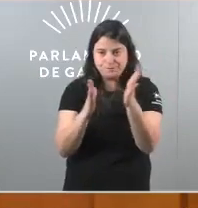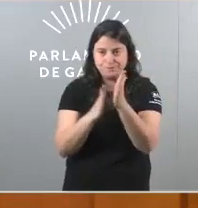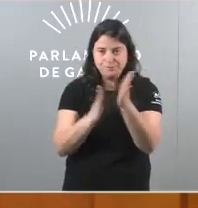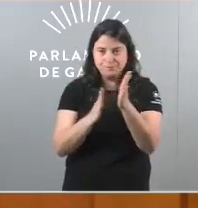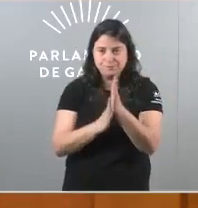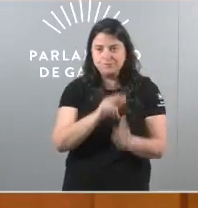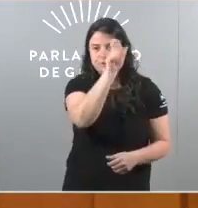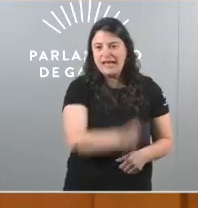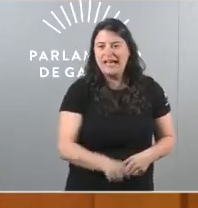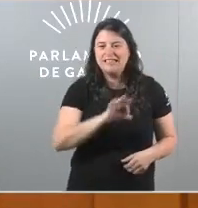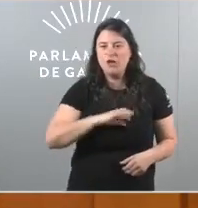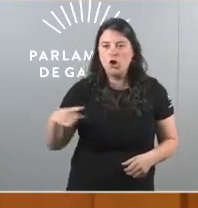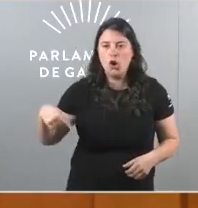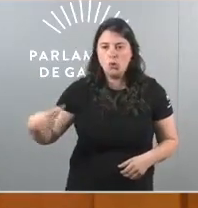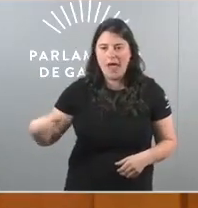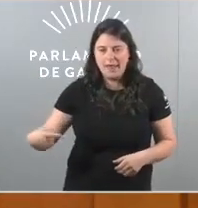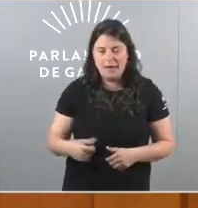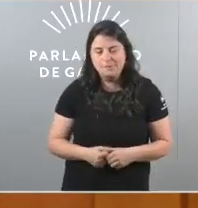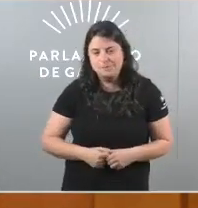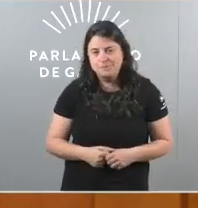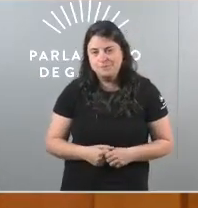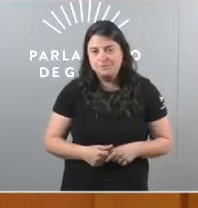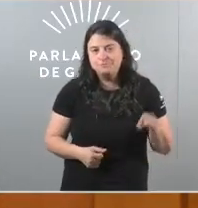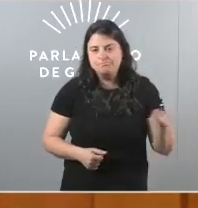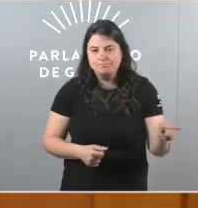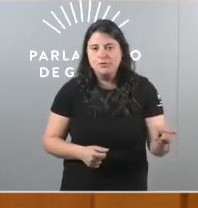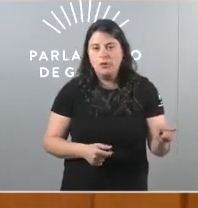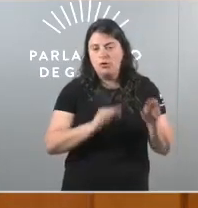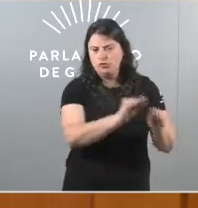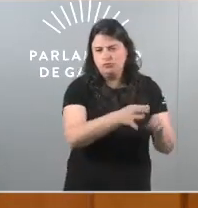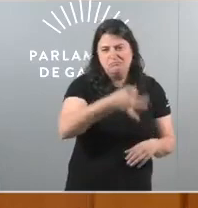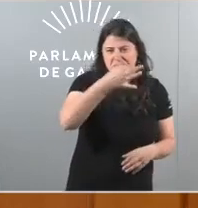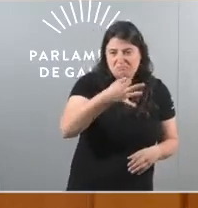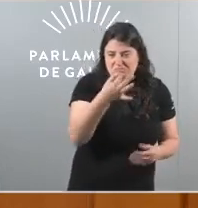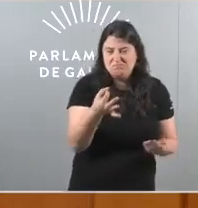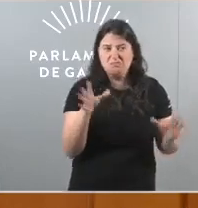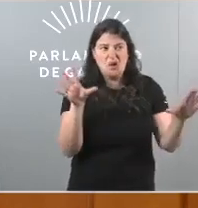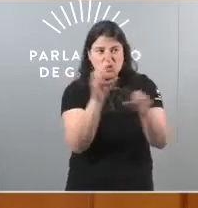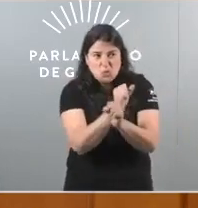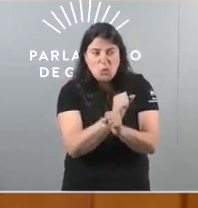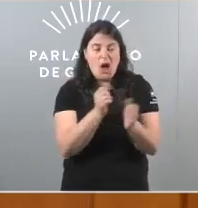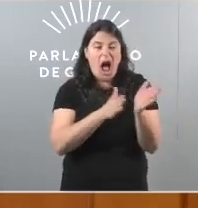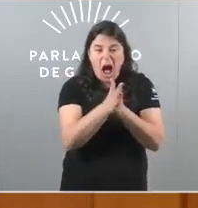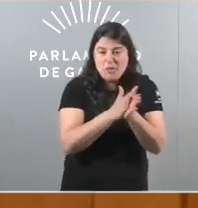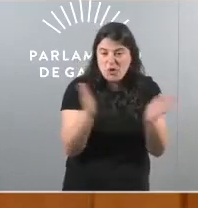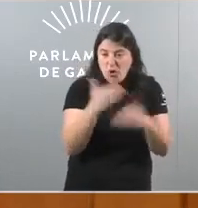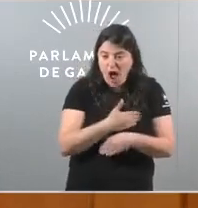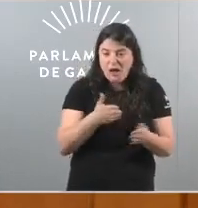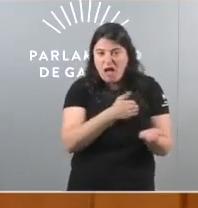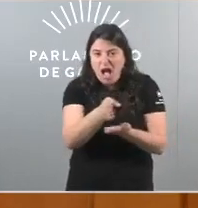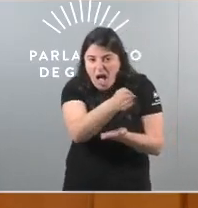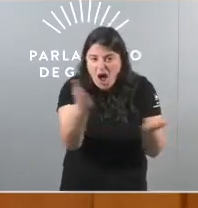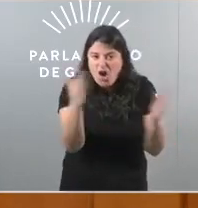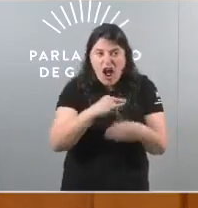Rueda Fixo vostede unha intervención gris sen ambición sen rumbo e sen